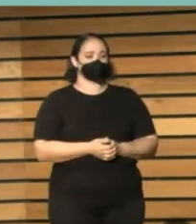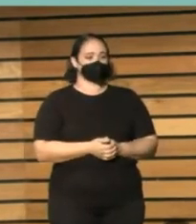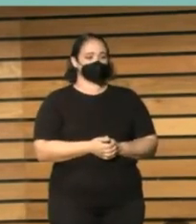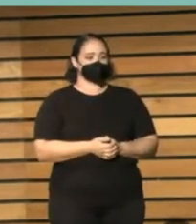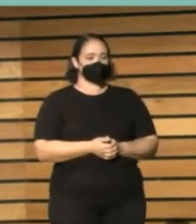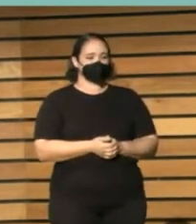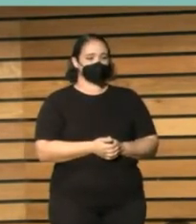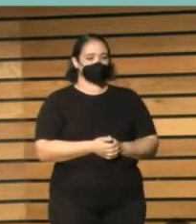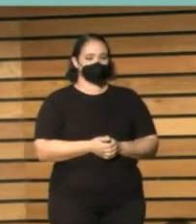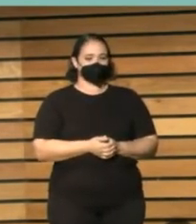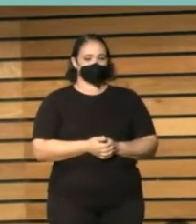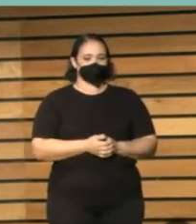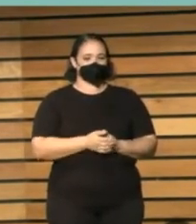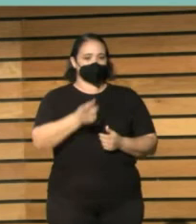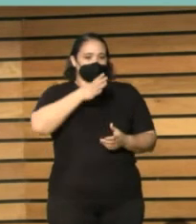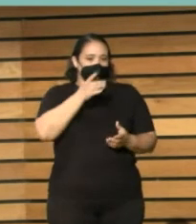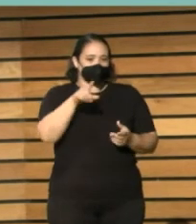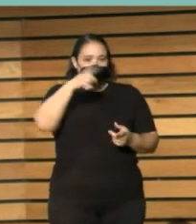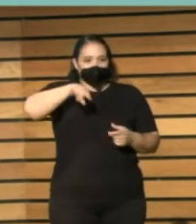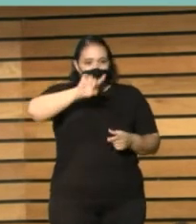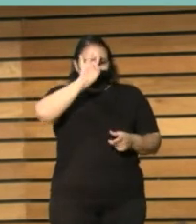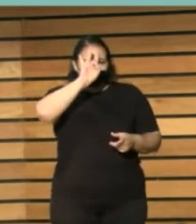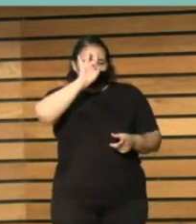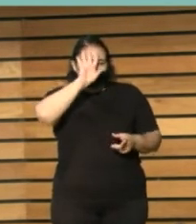pues venga os habéis quedado impresionados